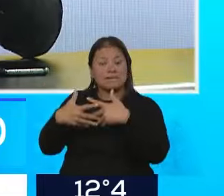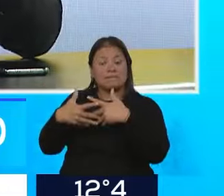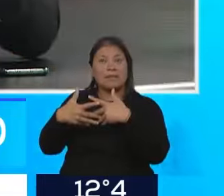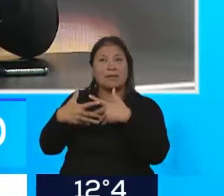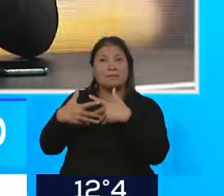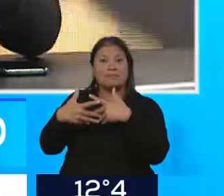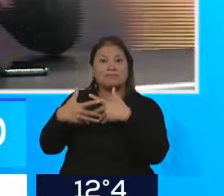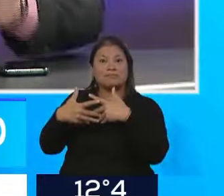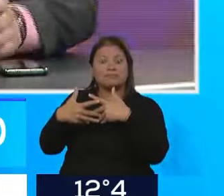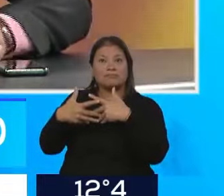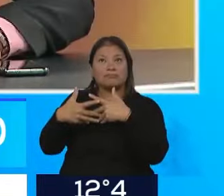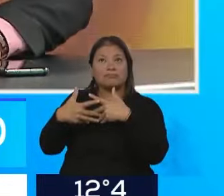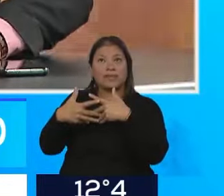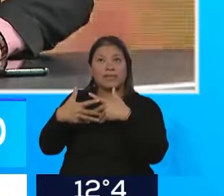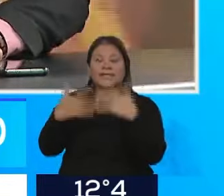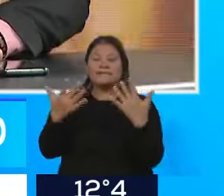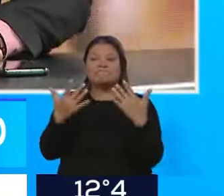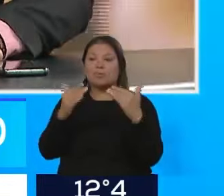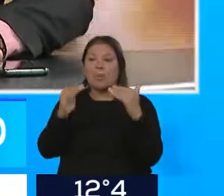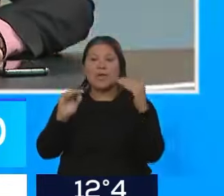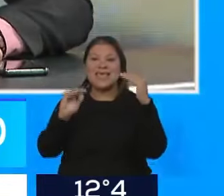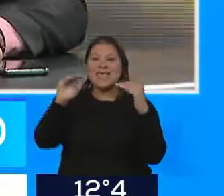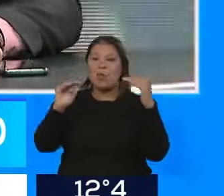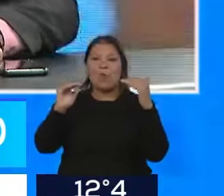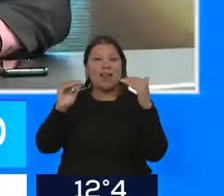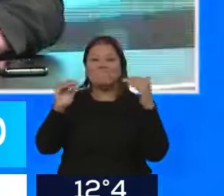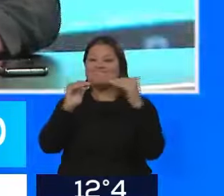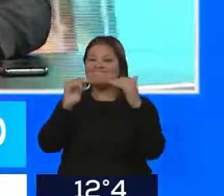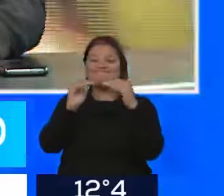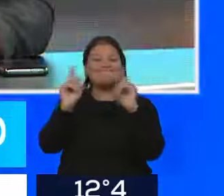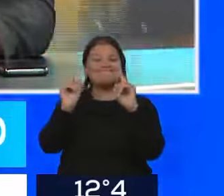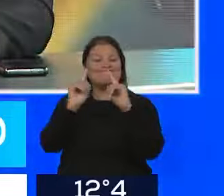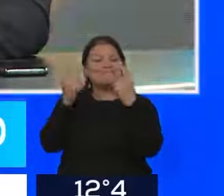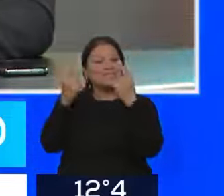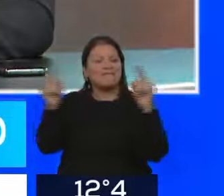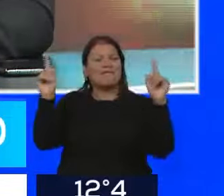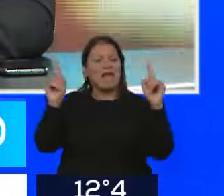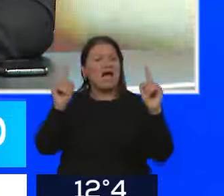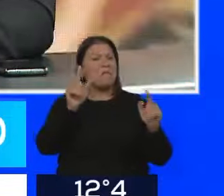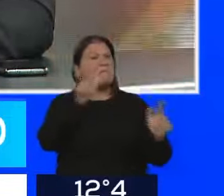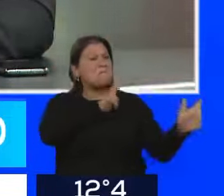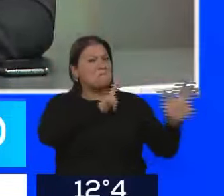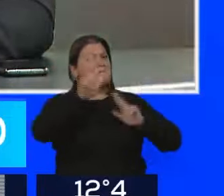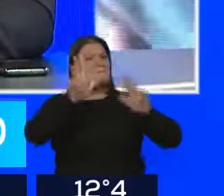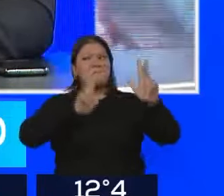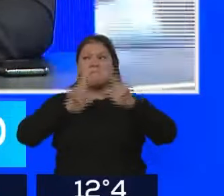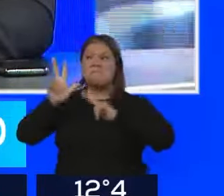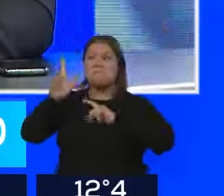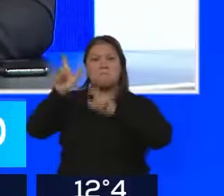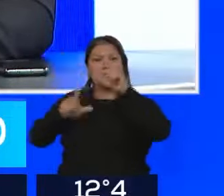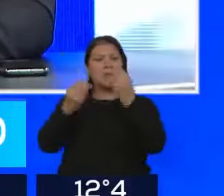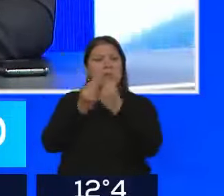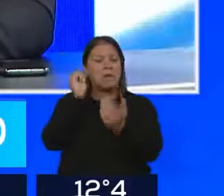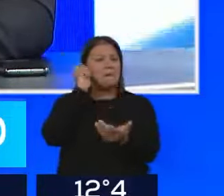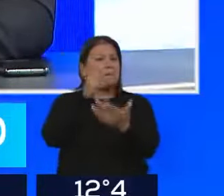no hay una conexión posible. Ah, claro. Vos sabés que me comentaron mucho de eso, que mucha gente quería pagar, pero